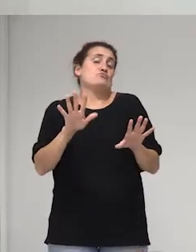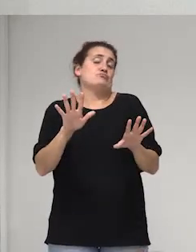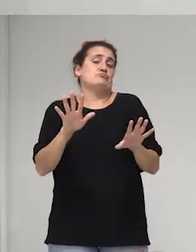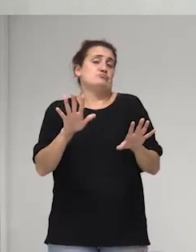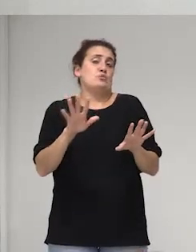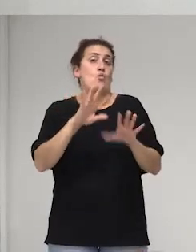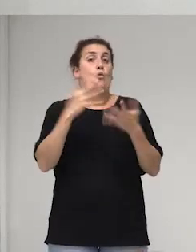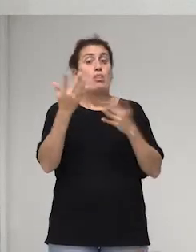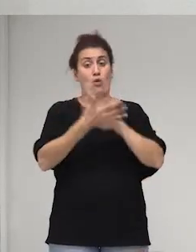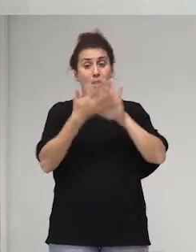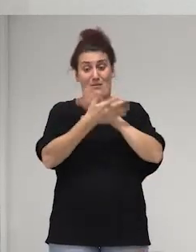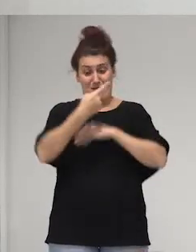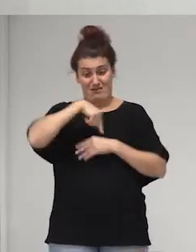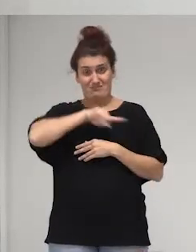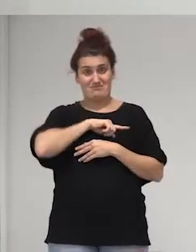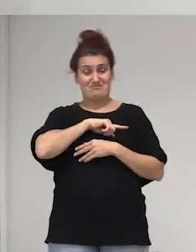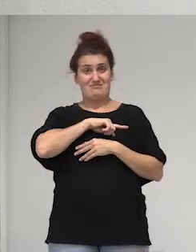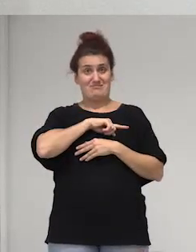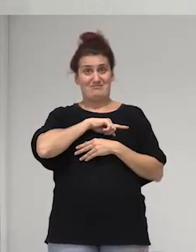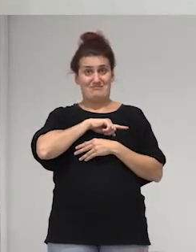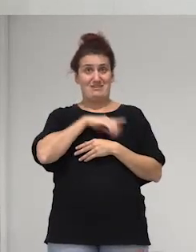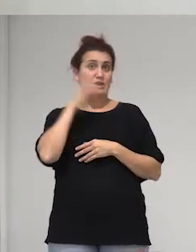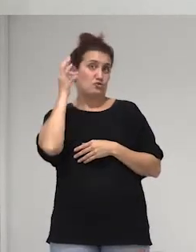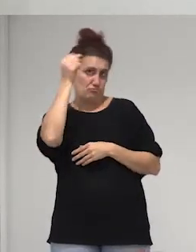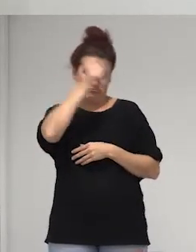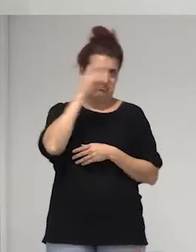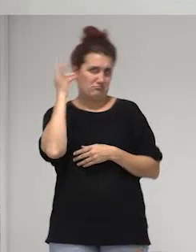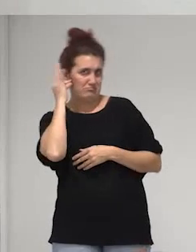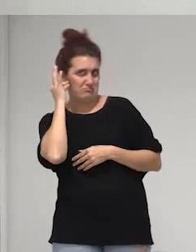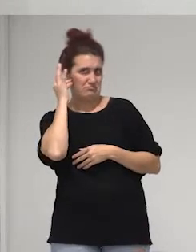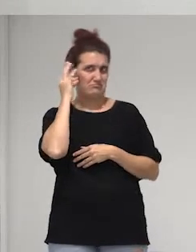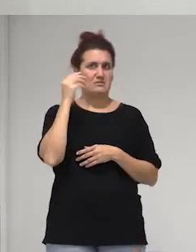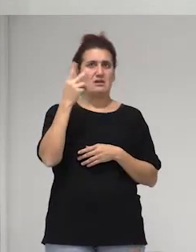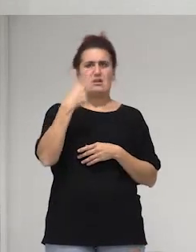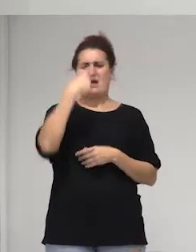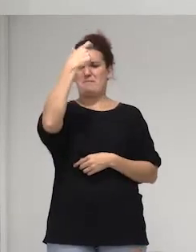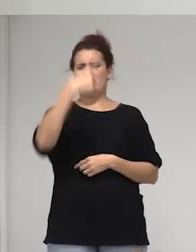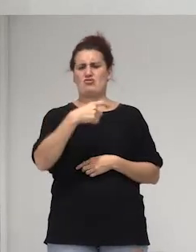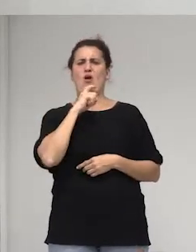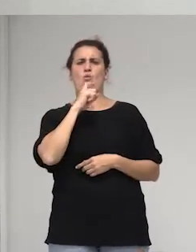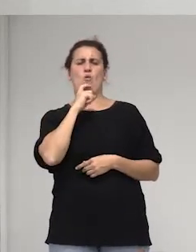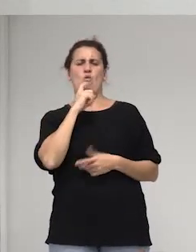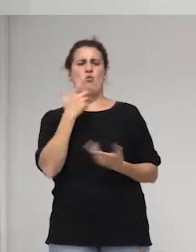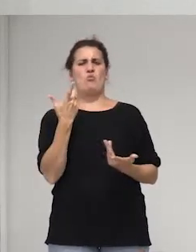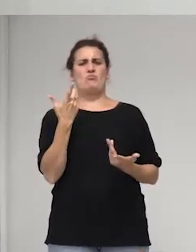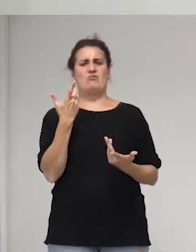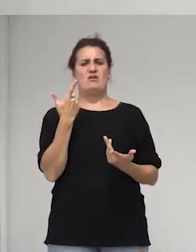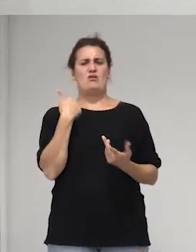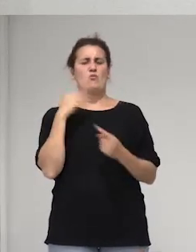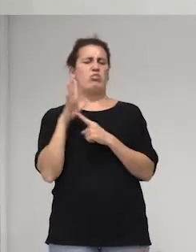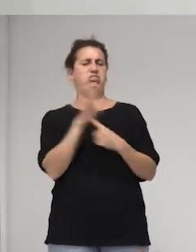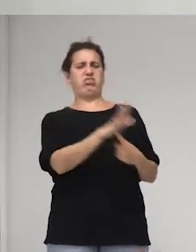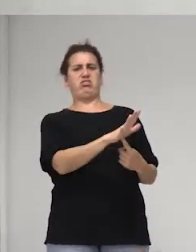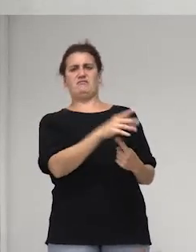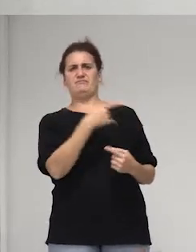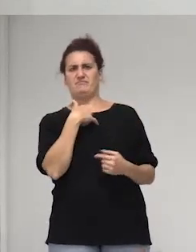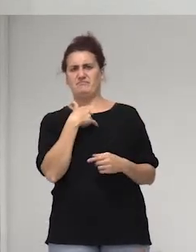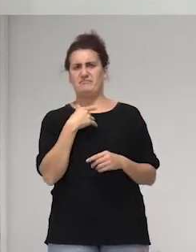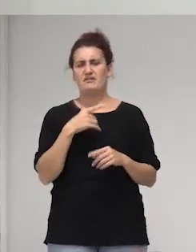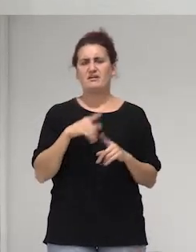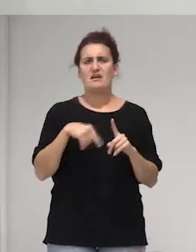hablaban con nosotros y nosotras era una cuestión así como que muy excluyente y